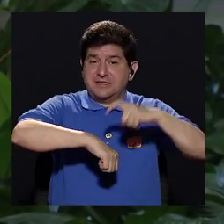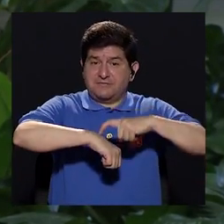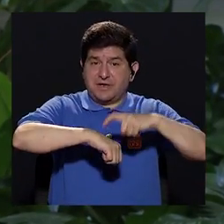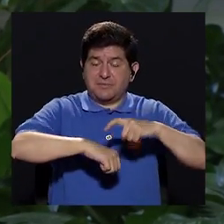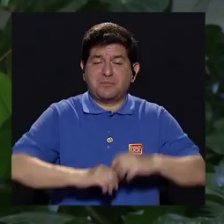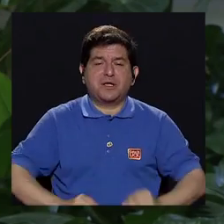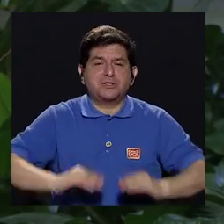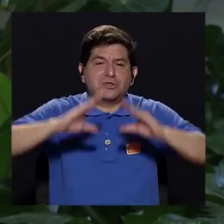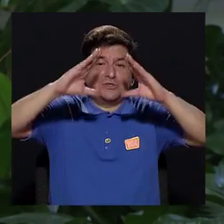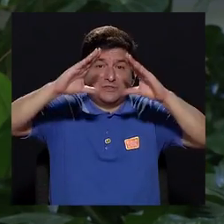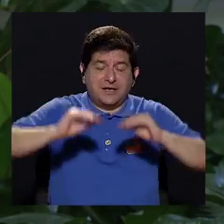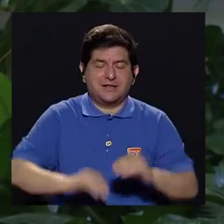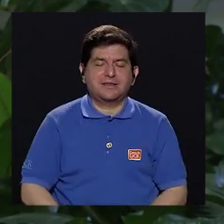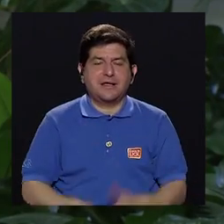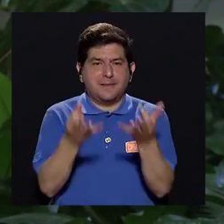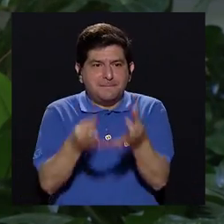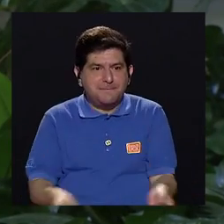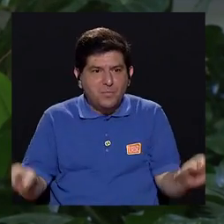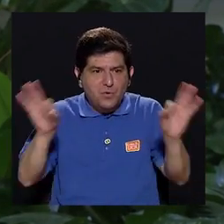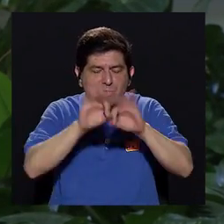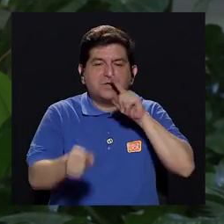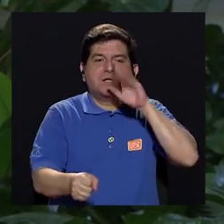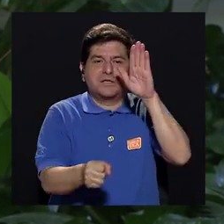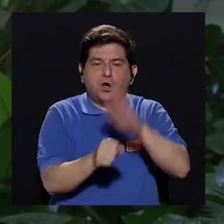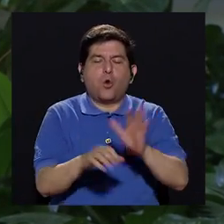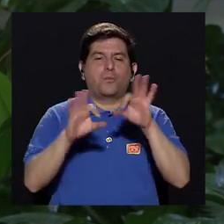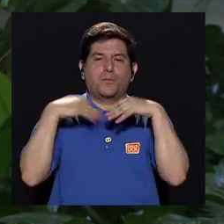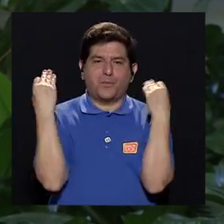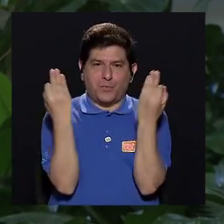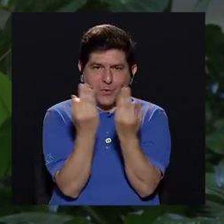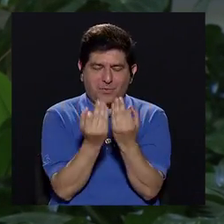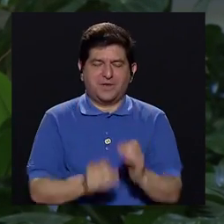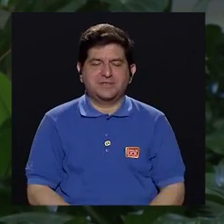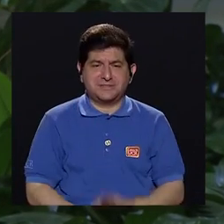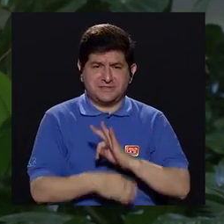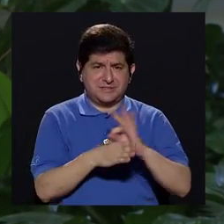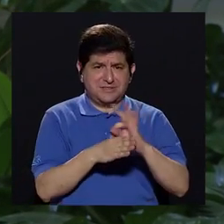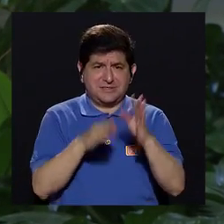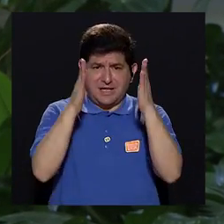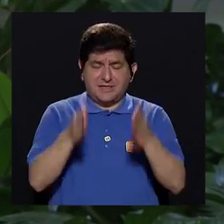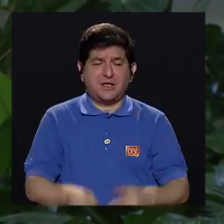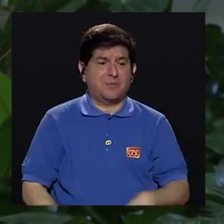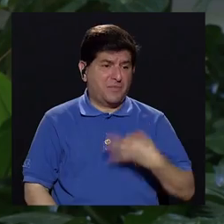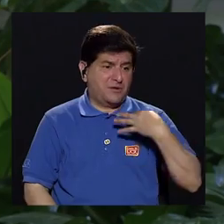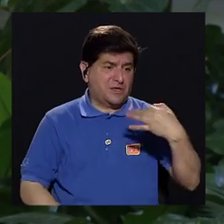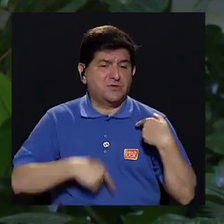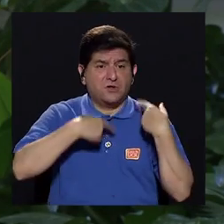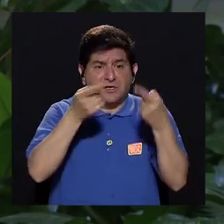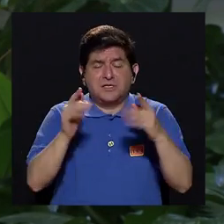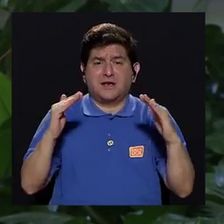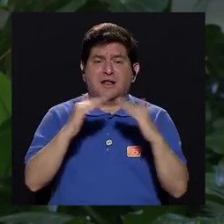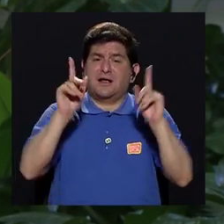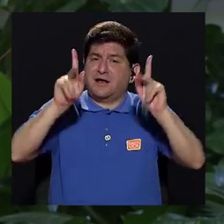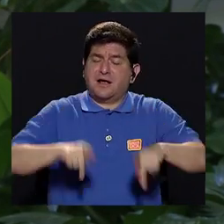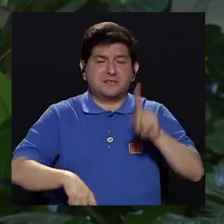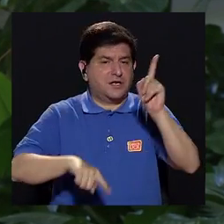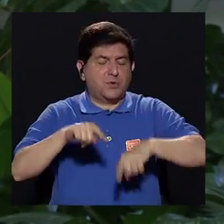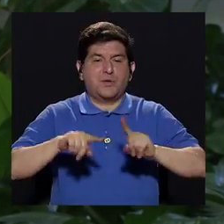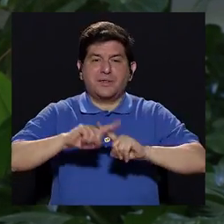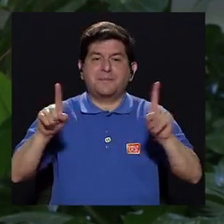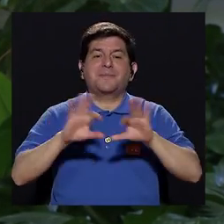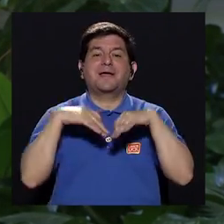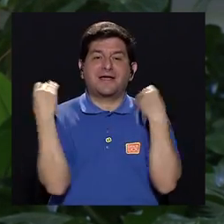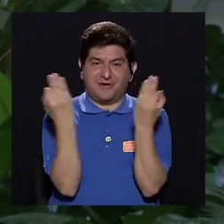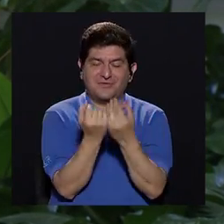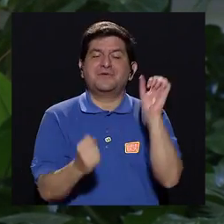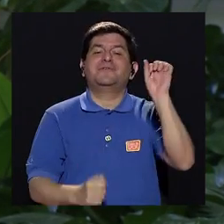por eso importa mucho la presencia y compromiso de la familia un terapeuta no puede estar todos los días en la casa de un paciente pero la